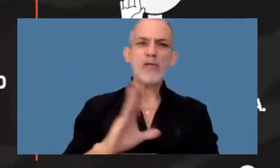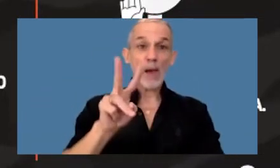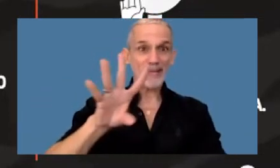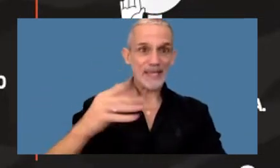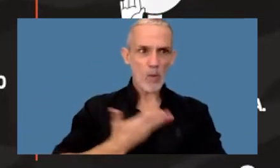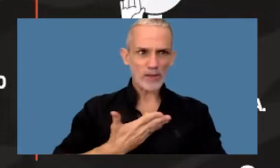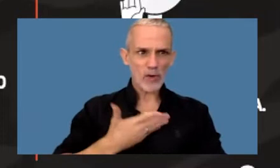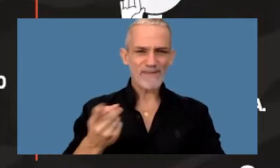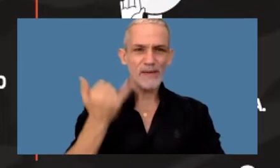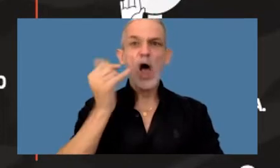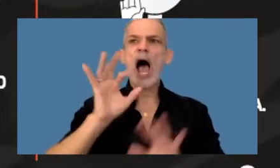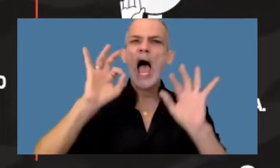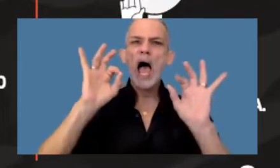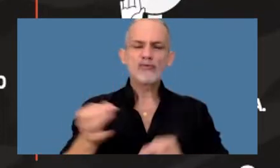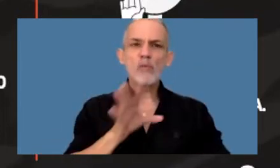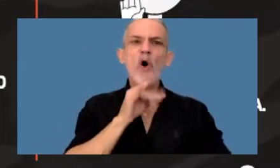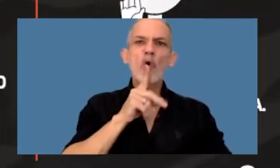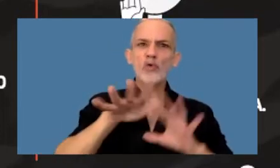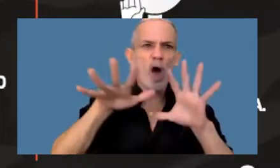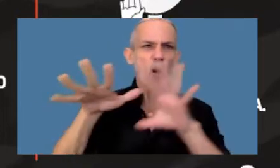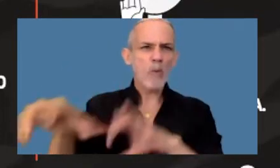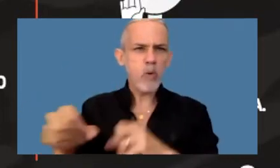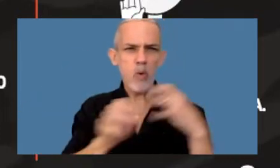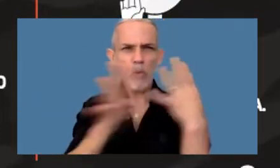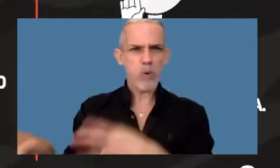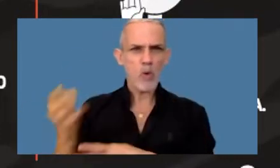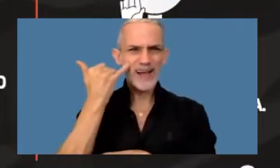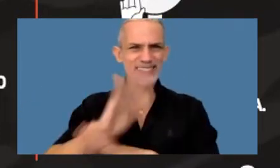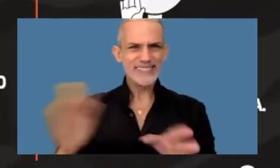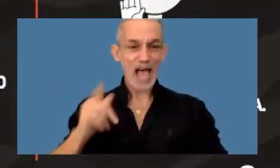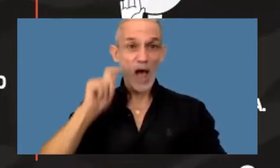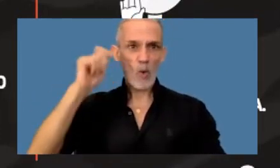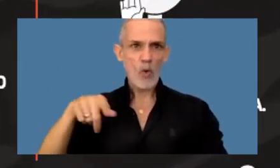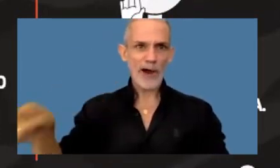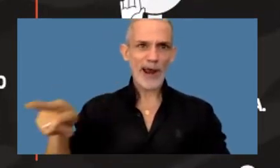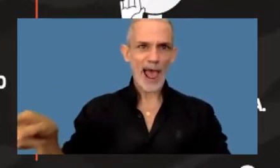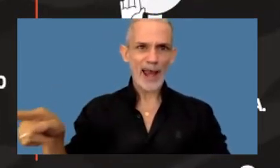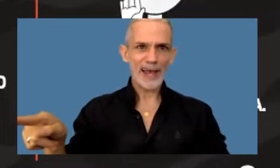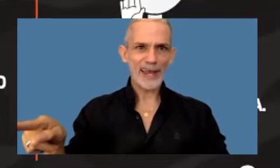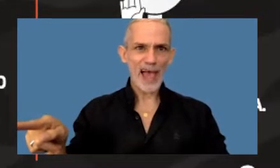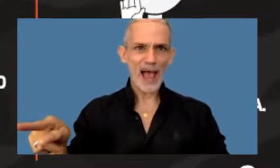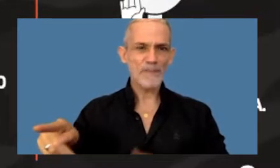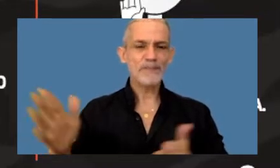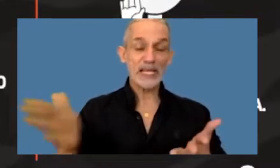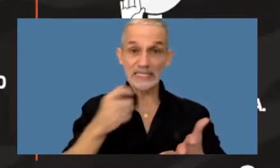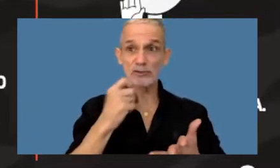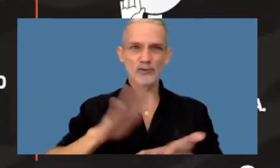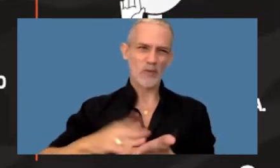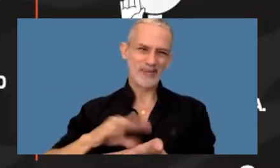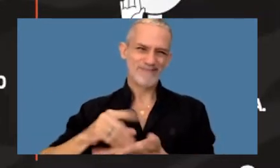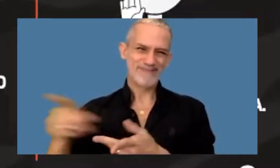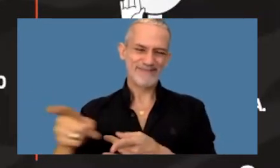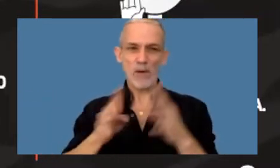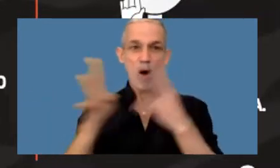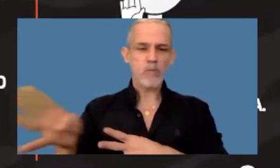de febrero se supo de la invasión física con fuerza bélica convencional sobre el territorio ucraniano